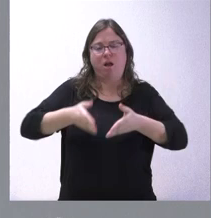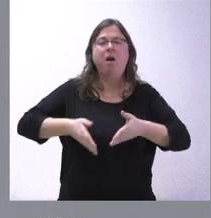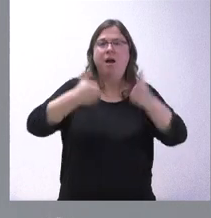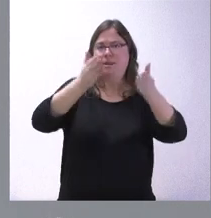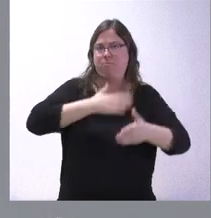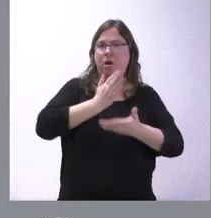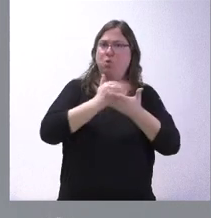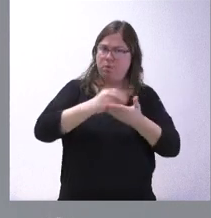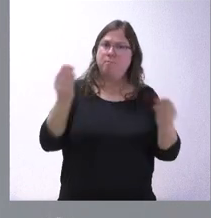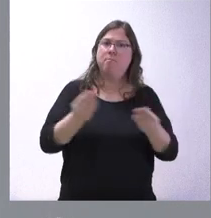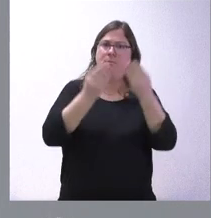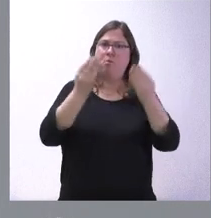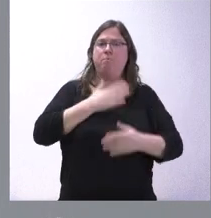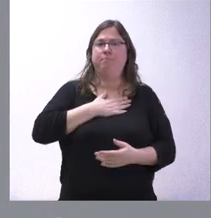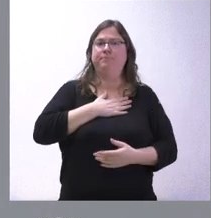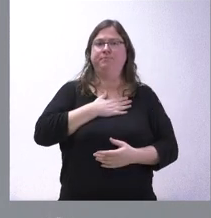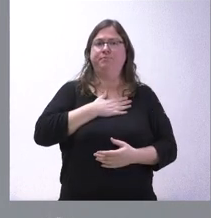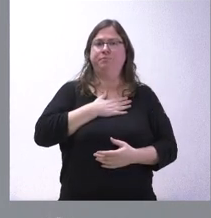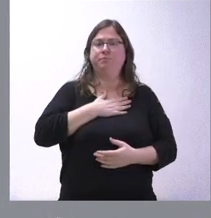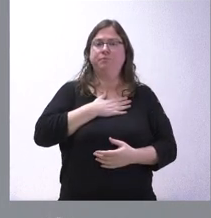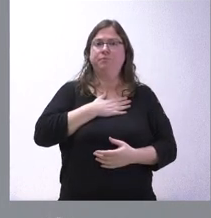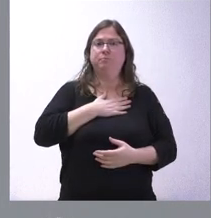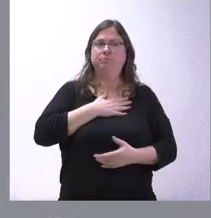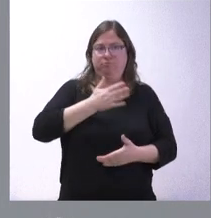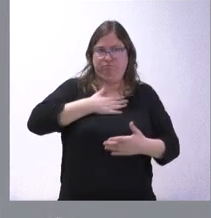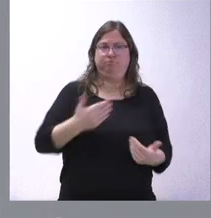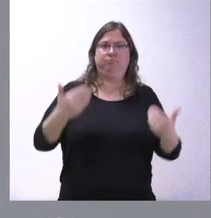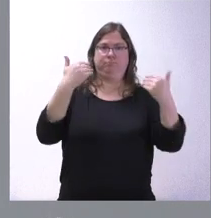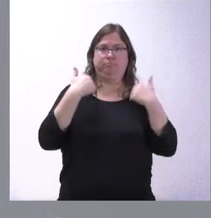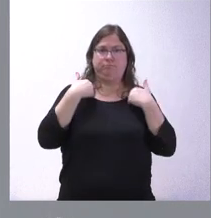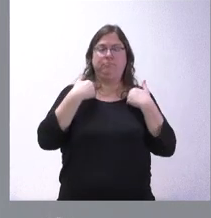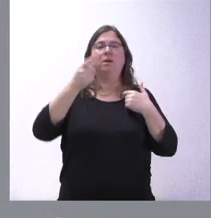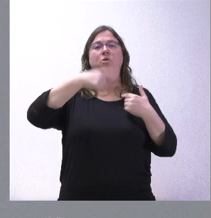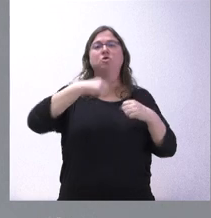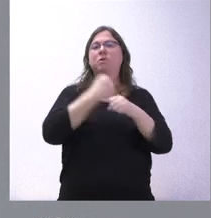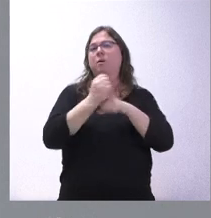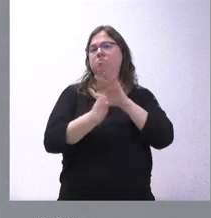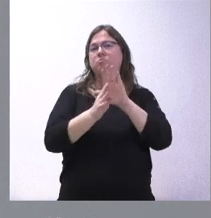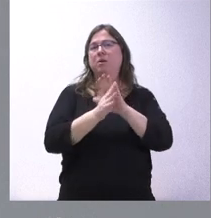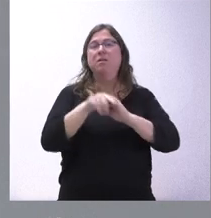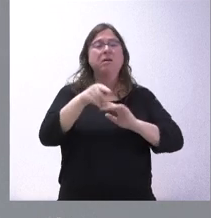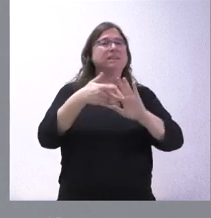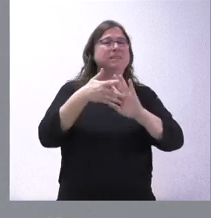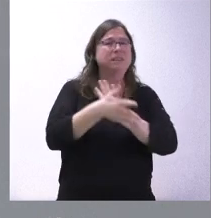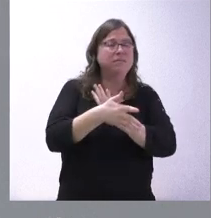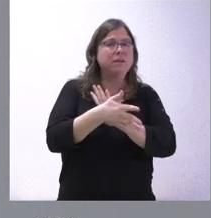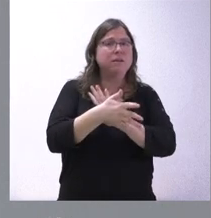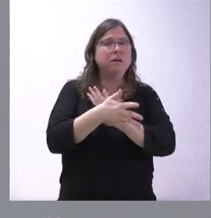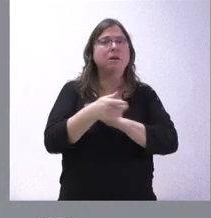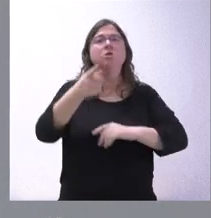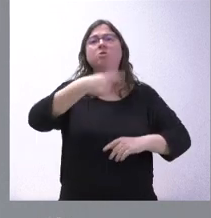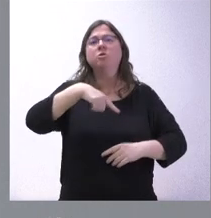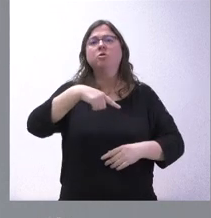titularidad autonómica, que son las que tenemos conferidas y sobre las cuales seguiremos trabajando. Pero eso nos supone que, de modo alguno,